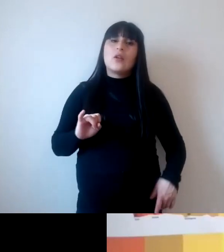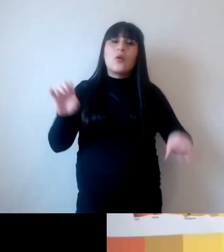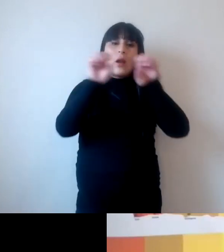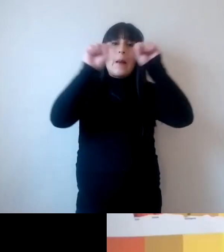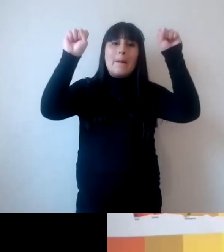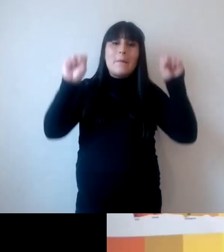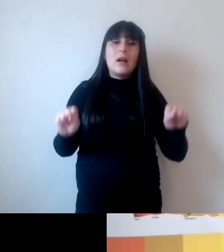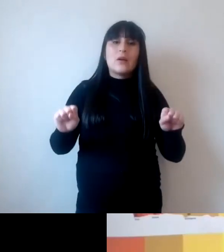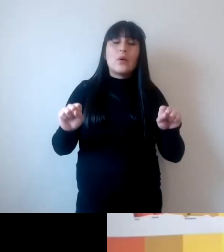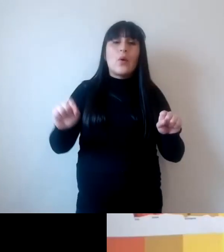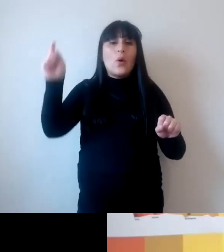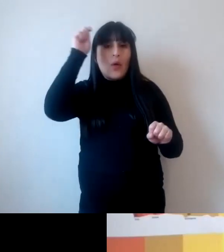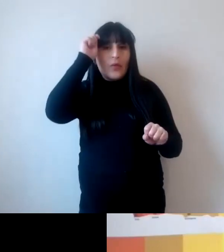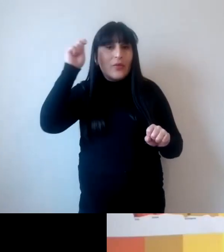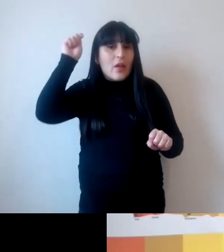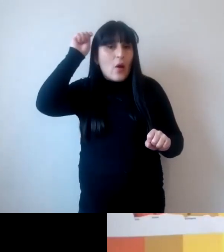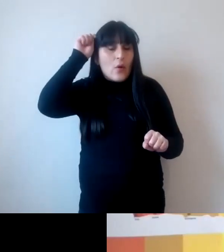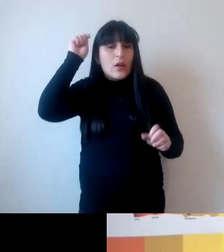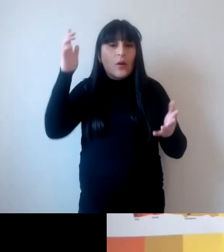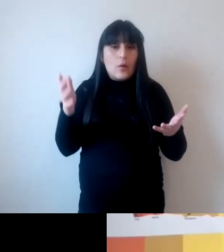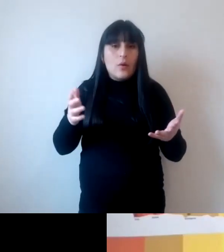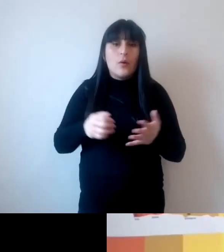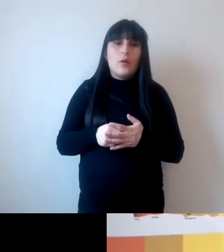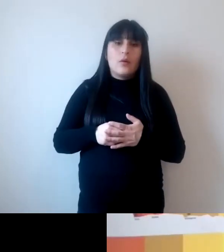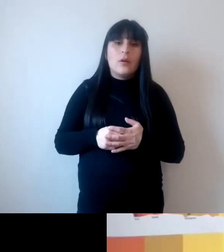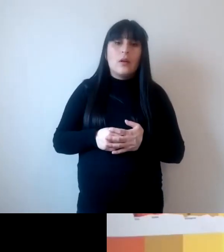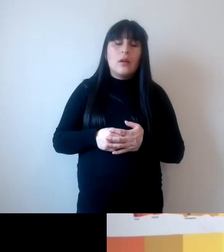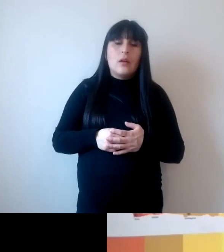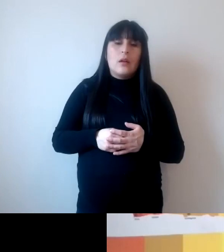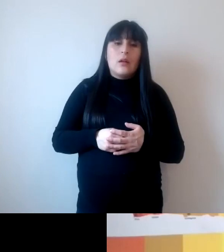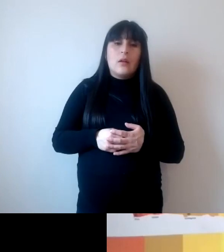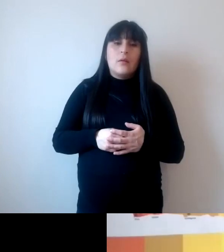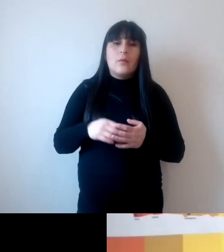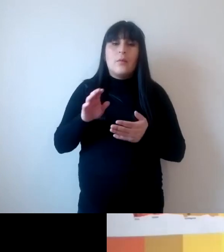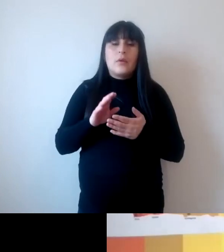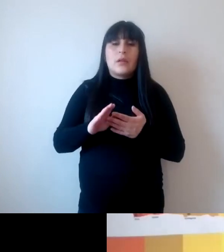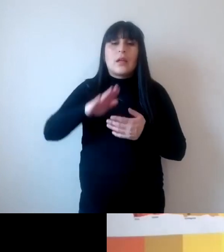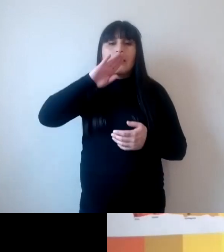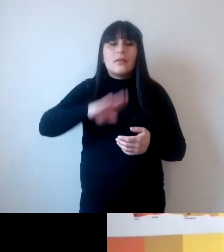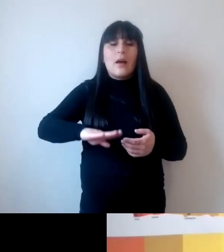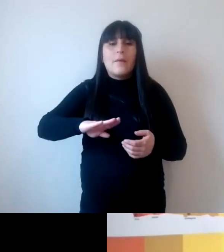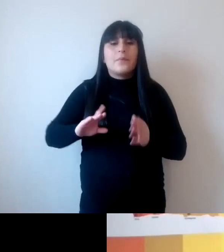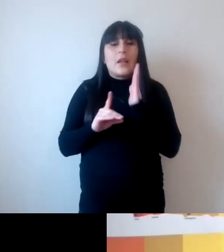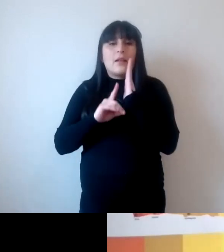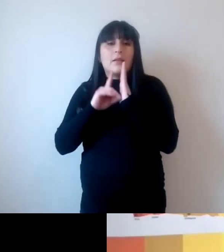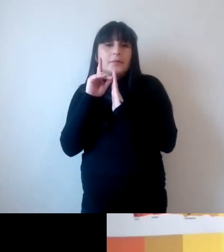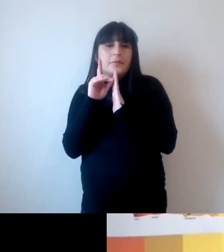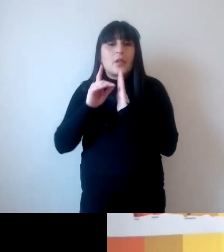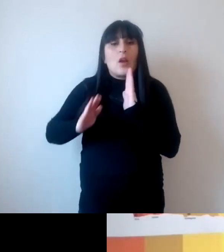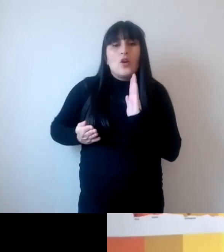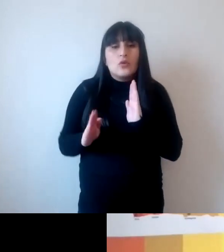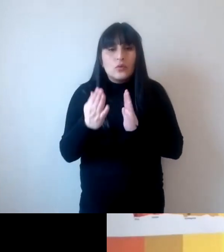teórico ideológico ético que está detrás del concepto por ejemplo de desarrollo sostenible porque cuando